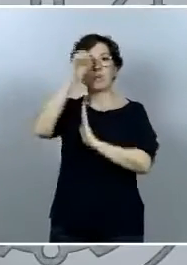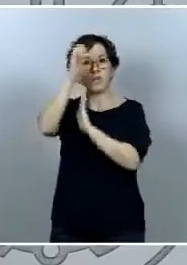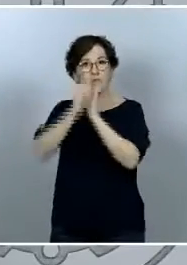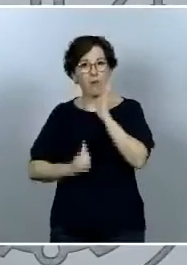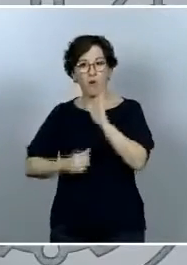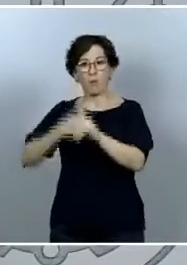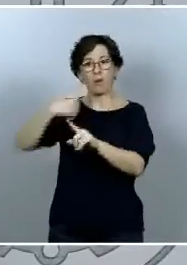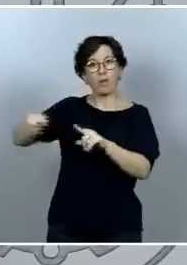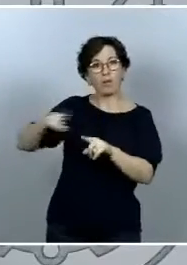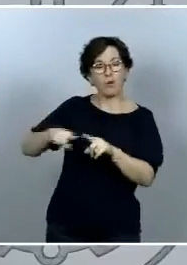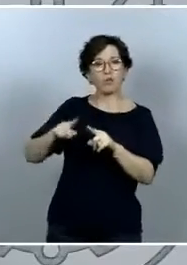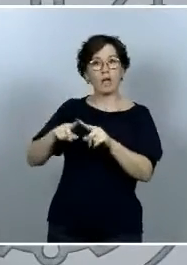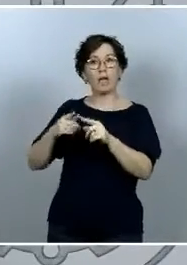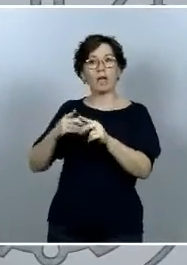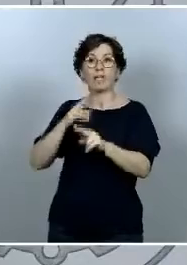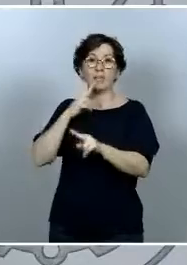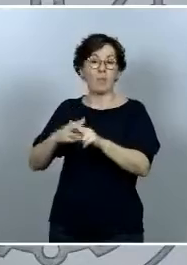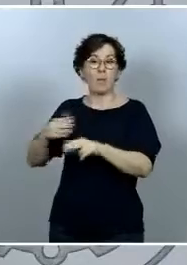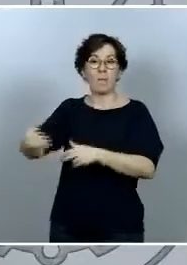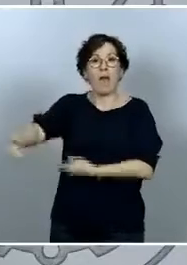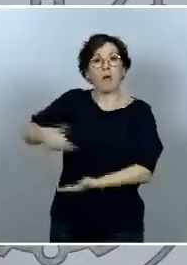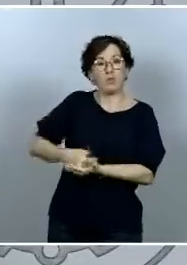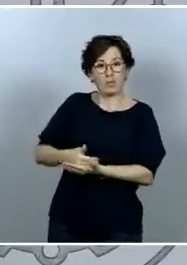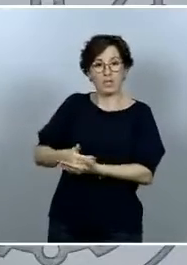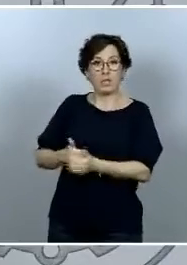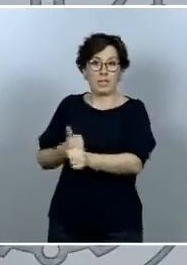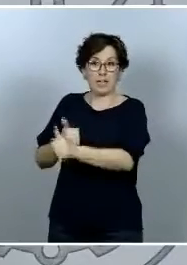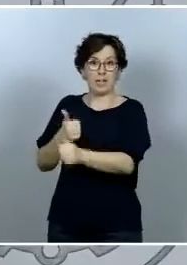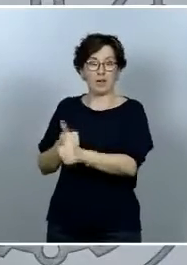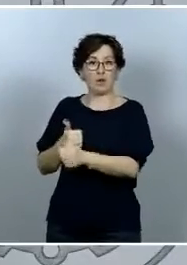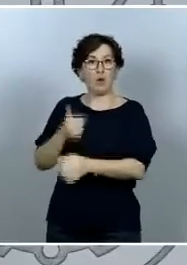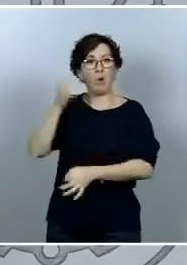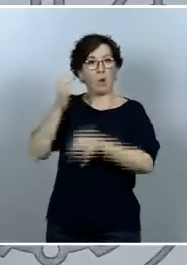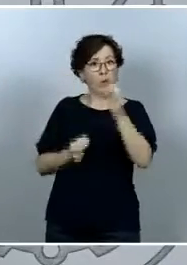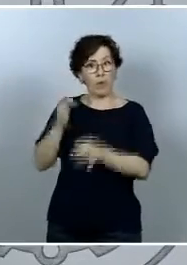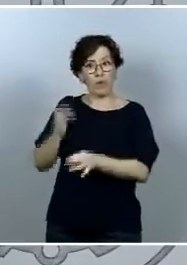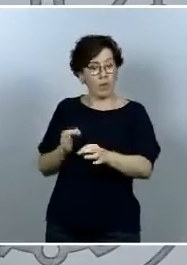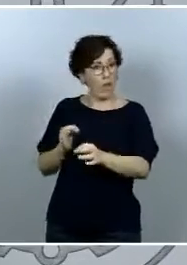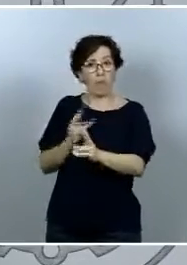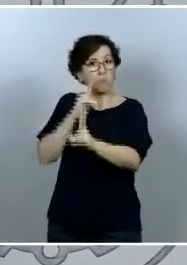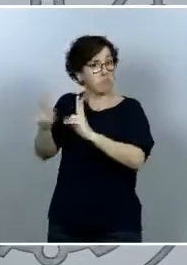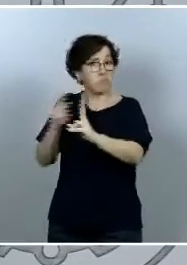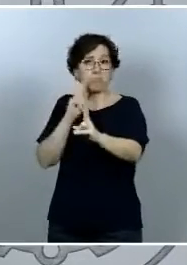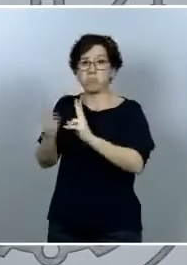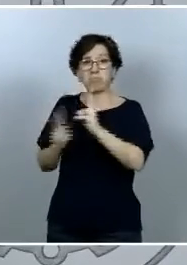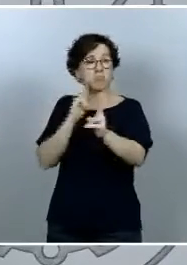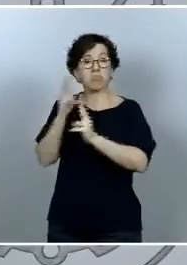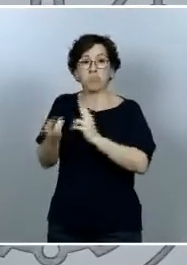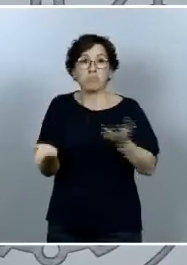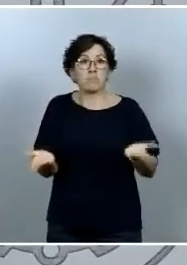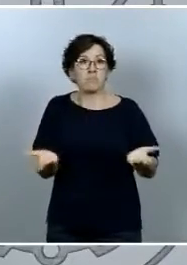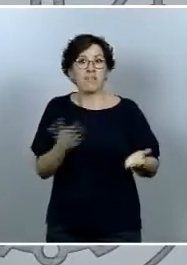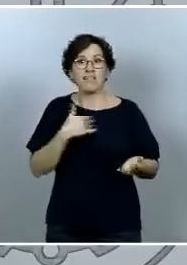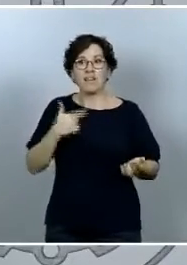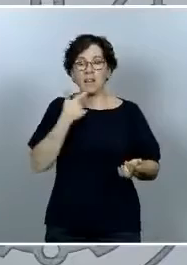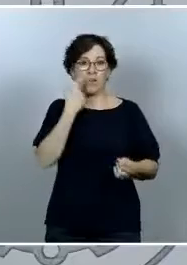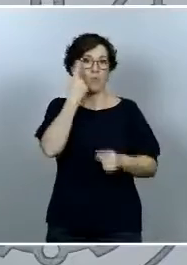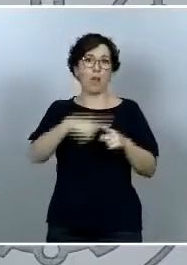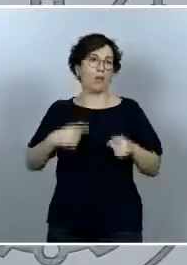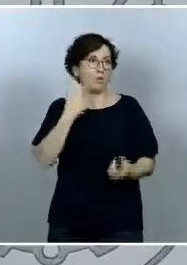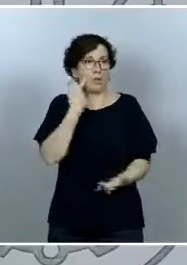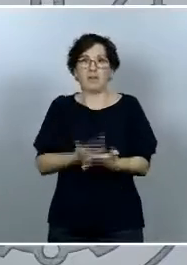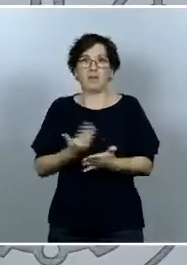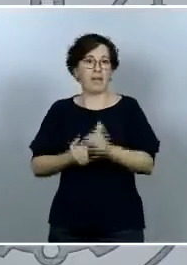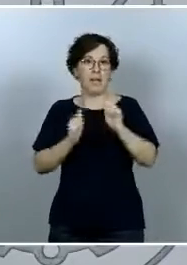judicial que se ha solicitado por parte de la de la judicatura y por tanto insisto si algo se pone de manifiesto es justamente